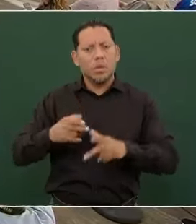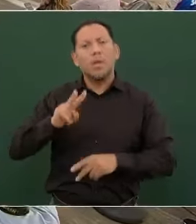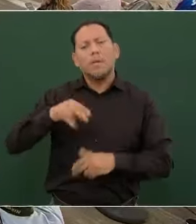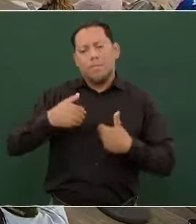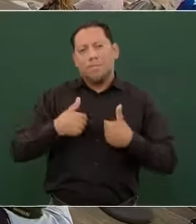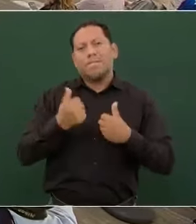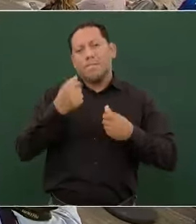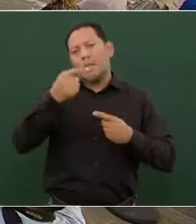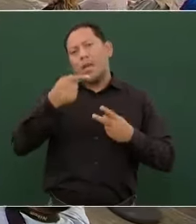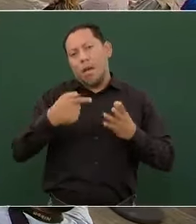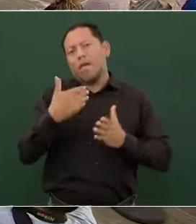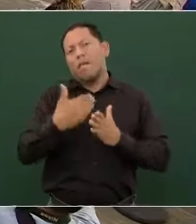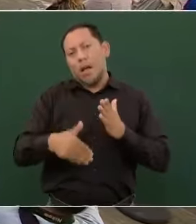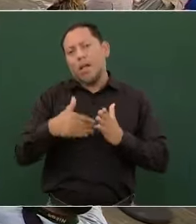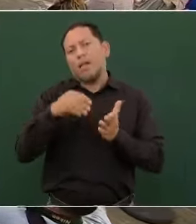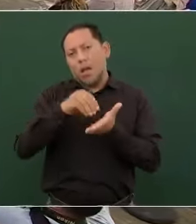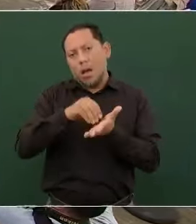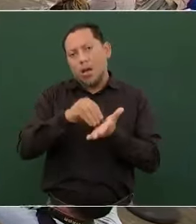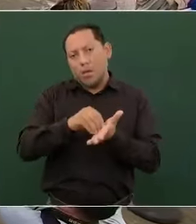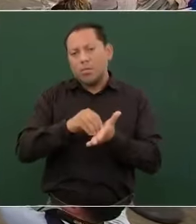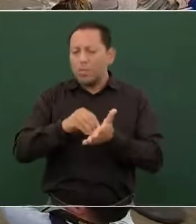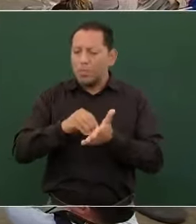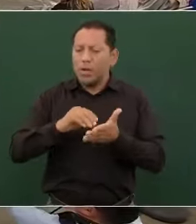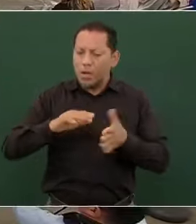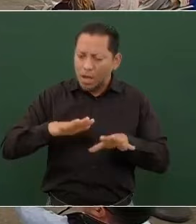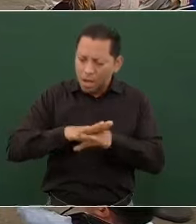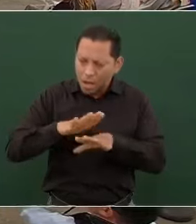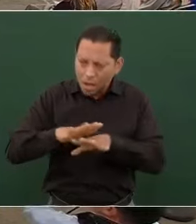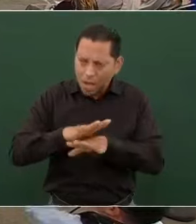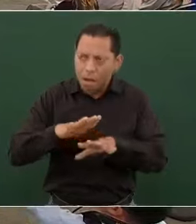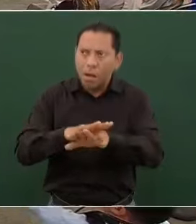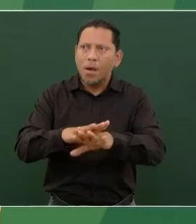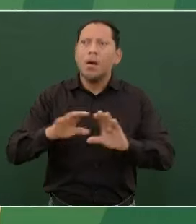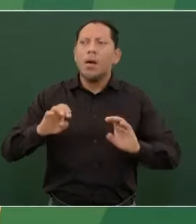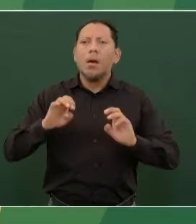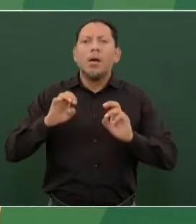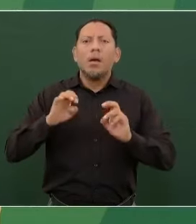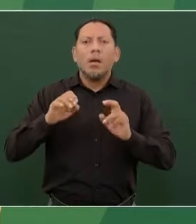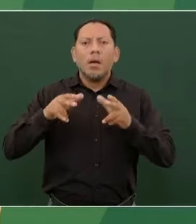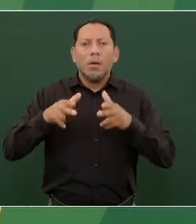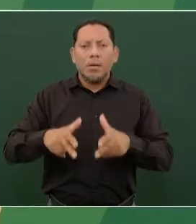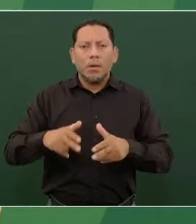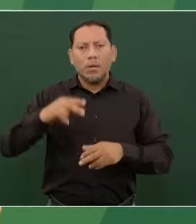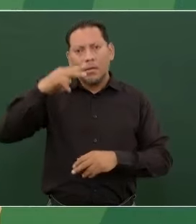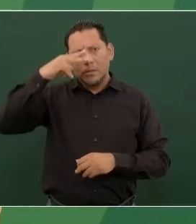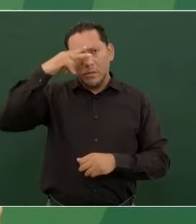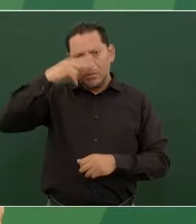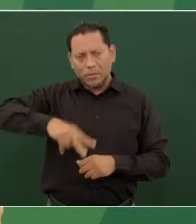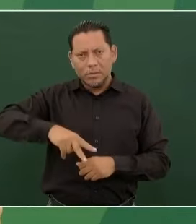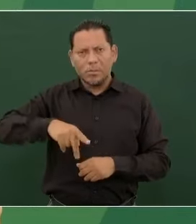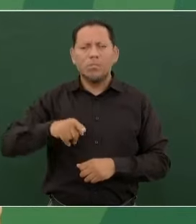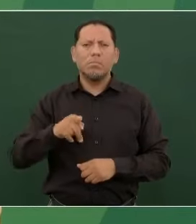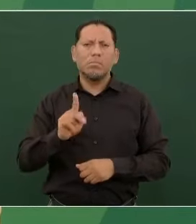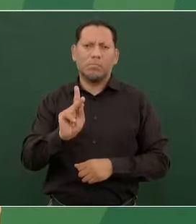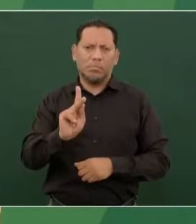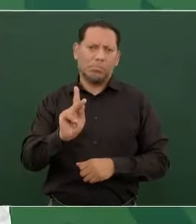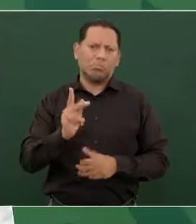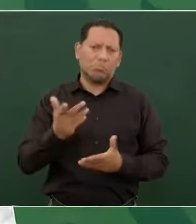todavía seguir transformando a Chiapas, a México, pero